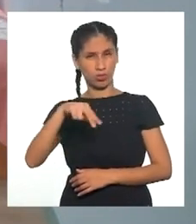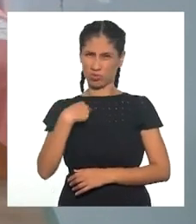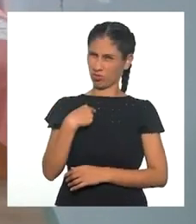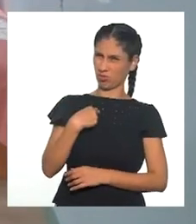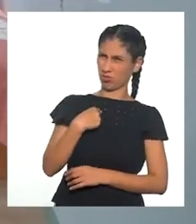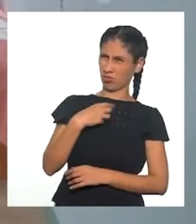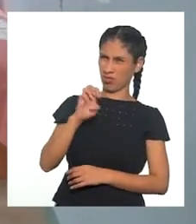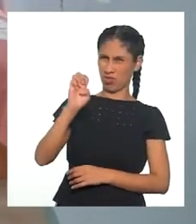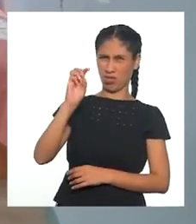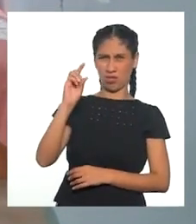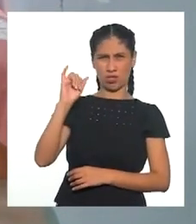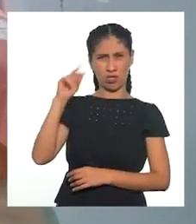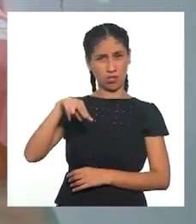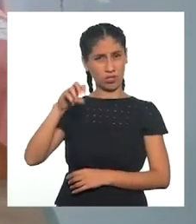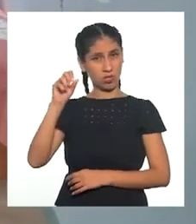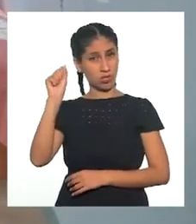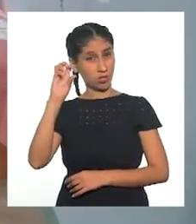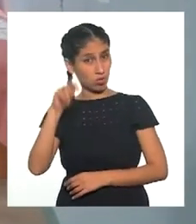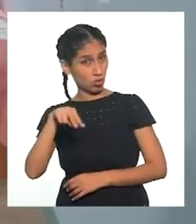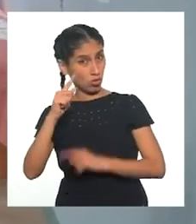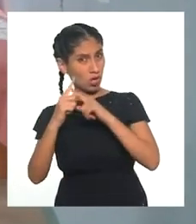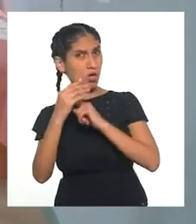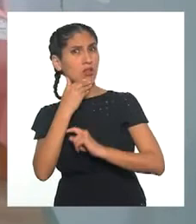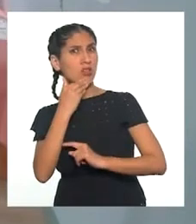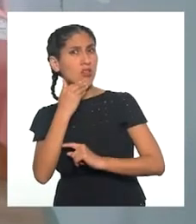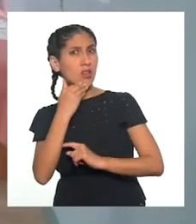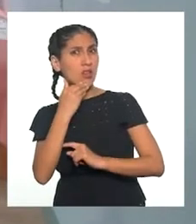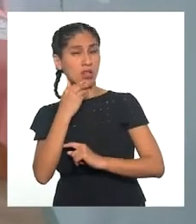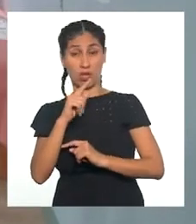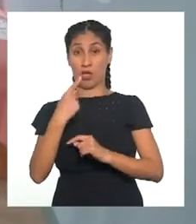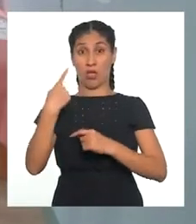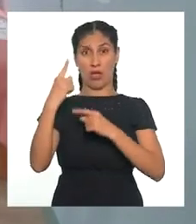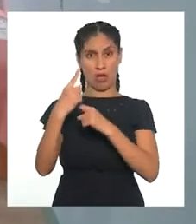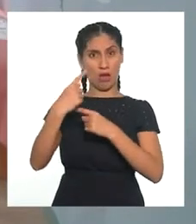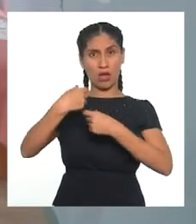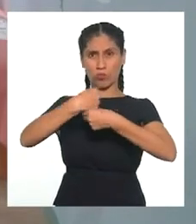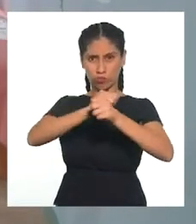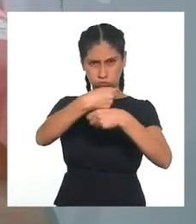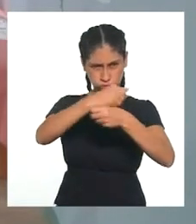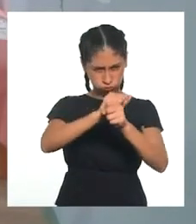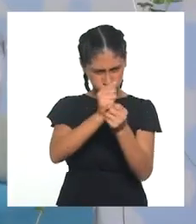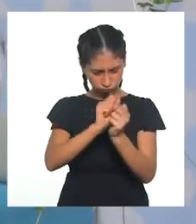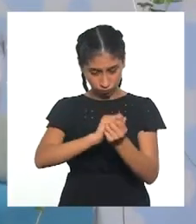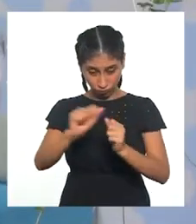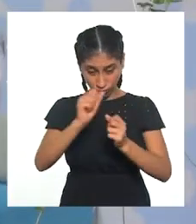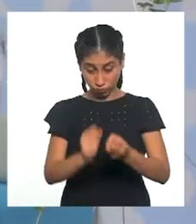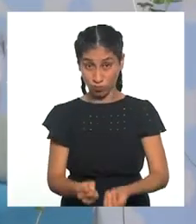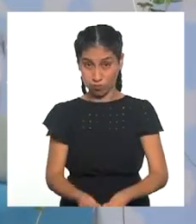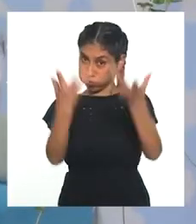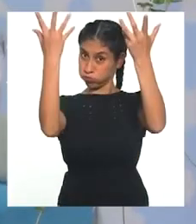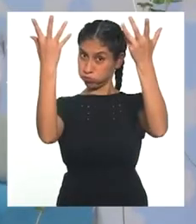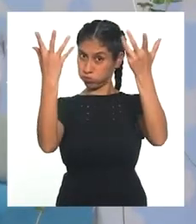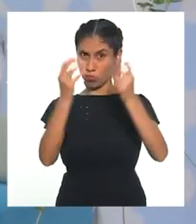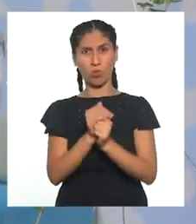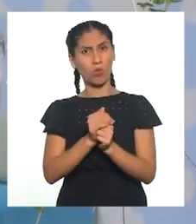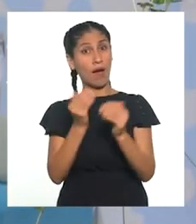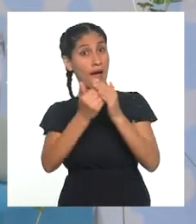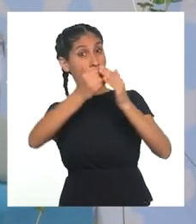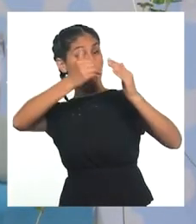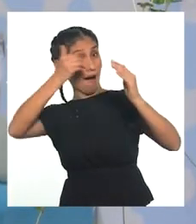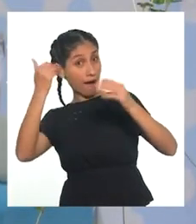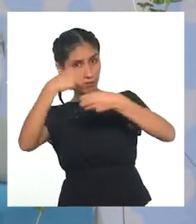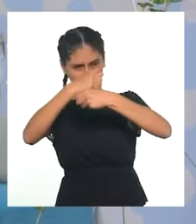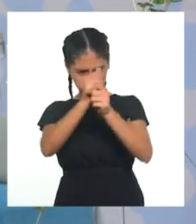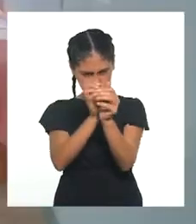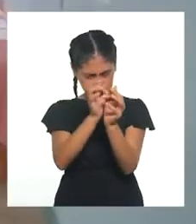bombilla eléctrica. ¿Sabías que falló más de mil veces antes de crear una bombilla adecuada? ¿Mil veces? Es